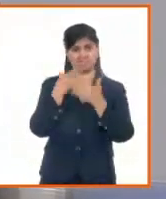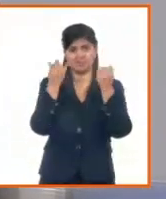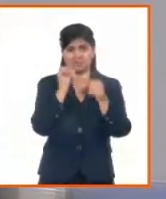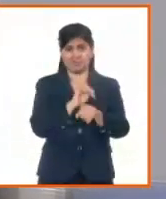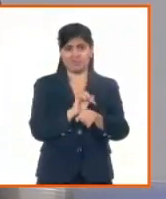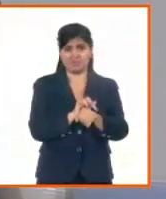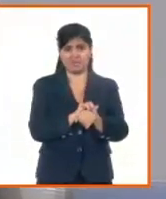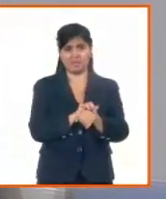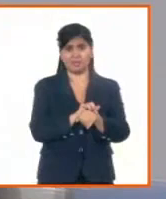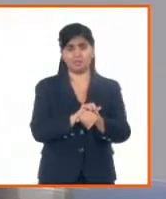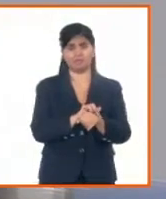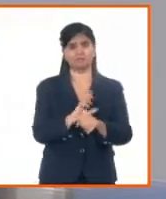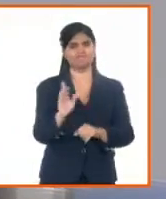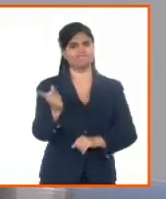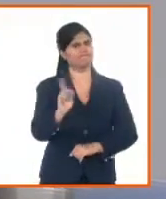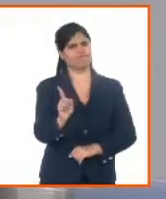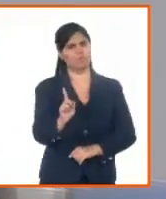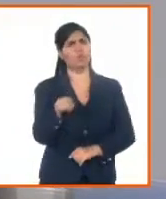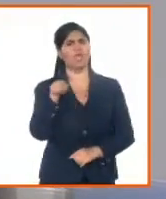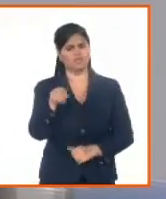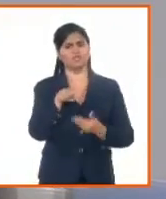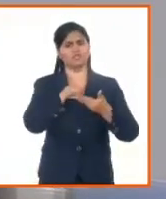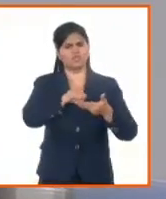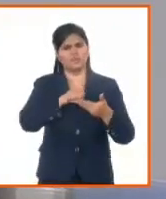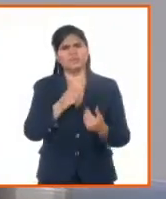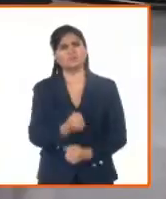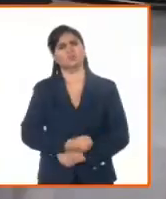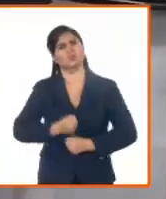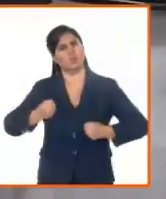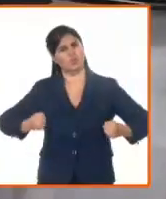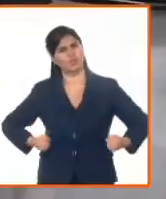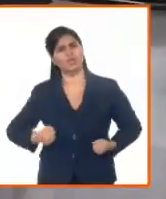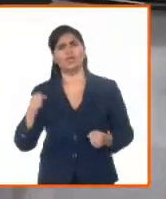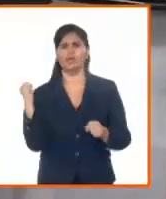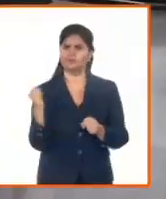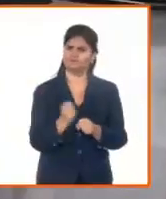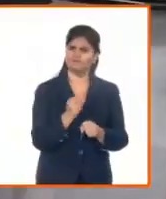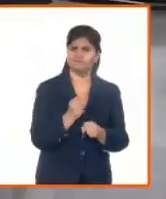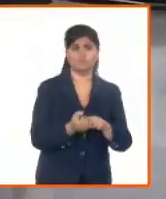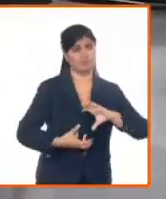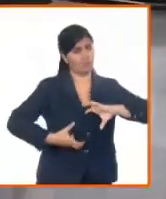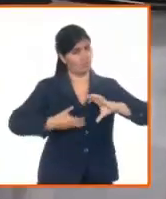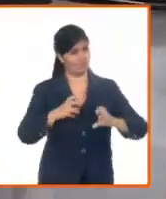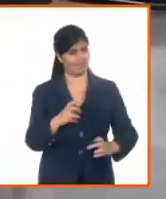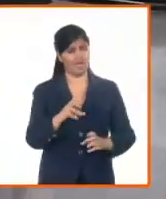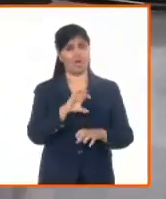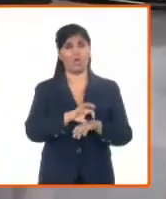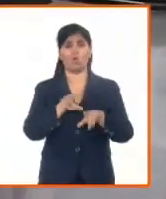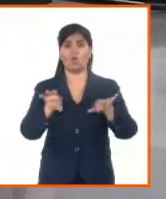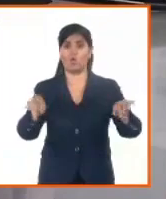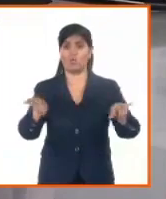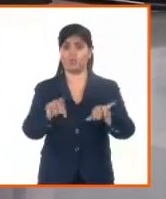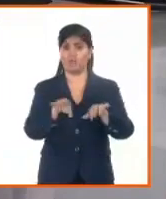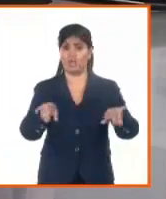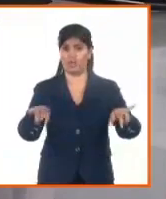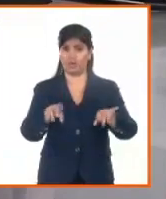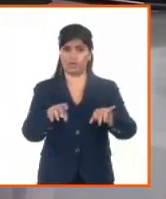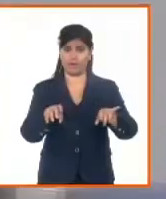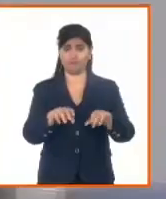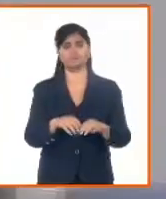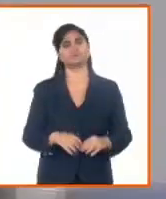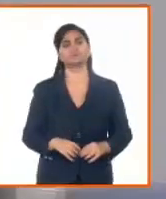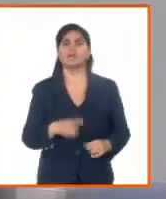los mismos recursos, con el mismo equipamiento informático. Ha crecido exponencialmente los servicios, pero no ni el personal, ni las unidades. Exactamente.